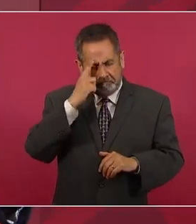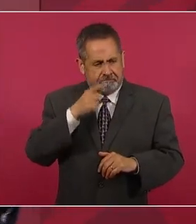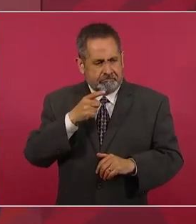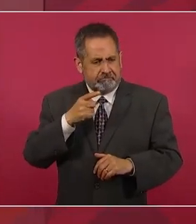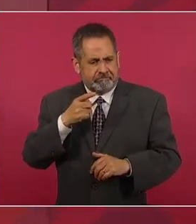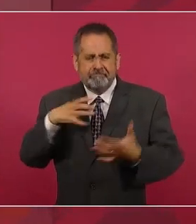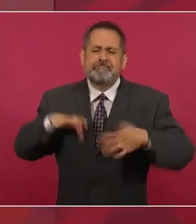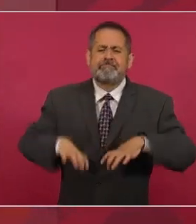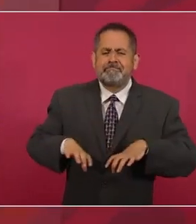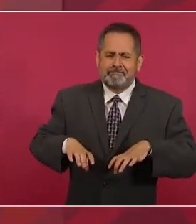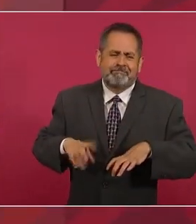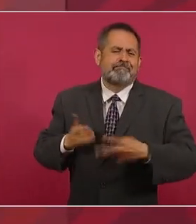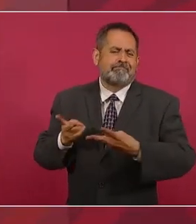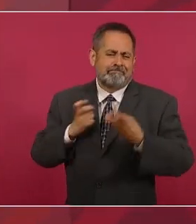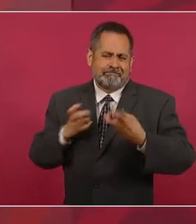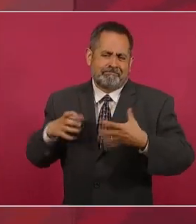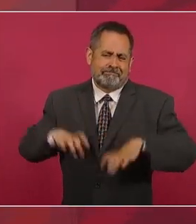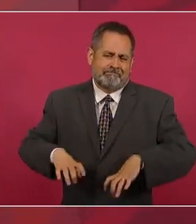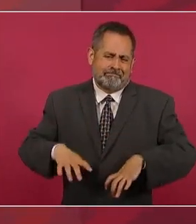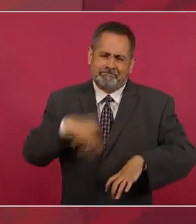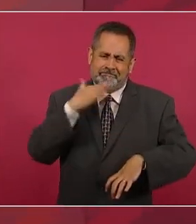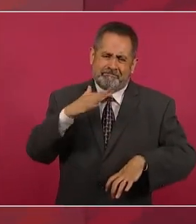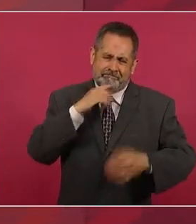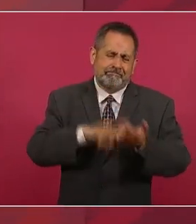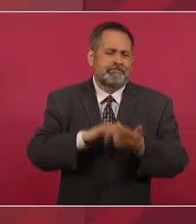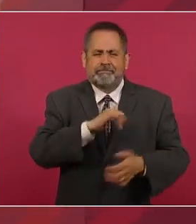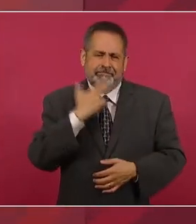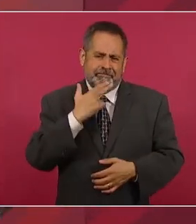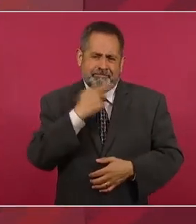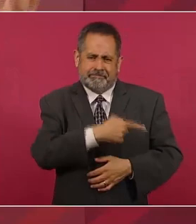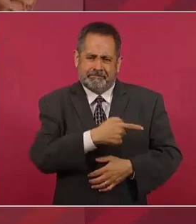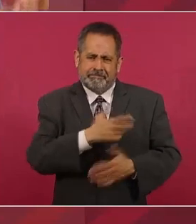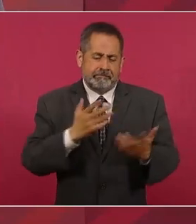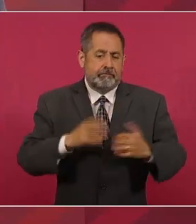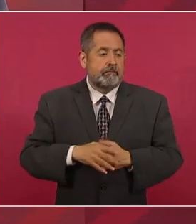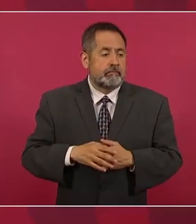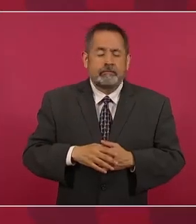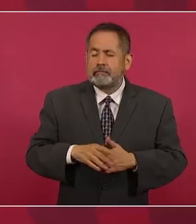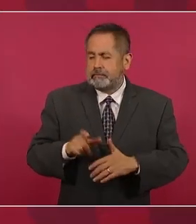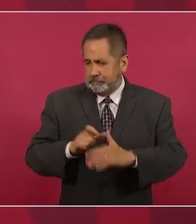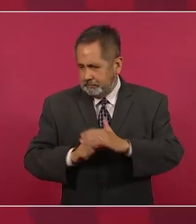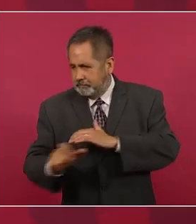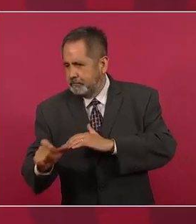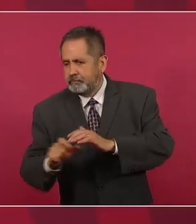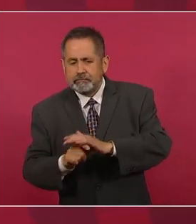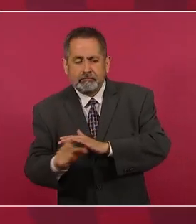de corrupción, porque si sobornaban, si maiceaban,